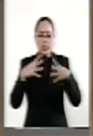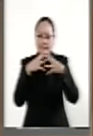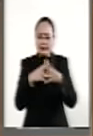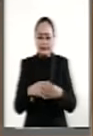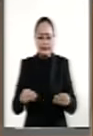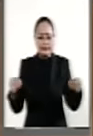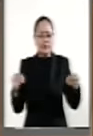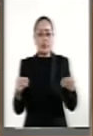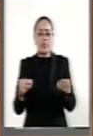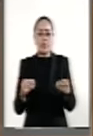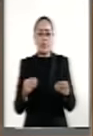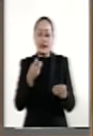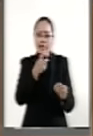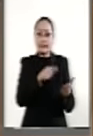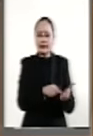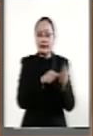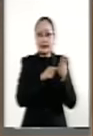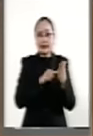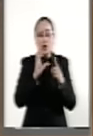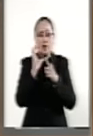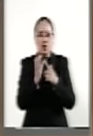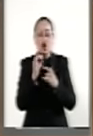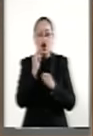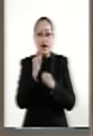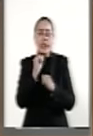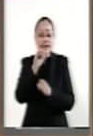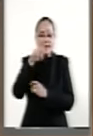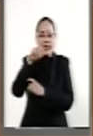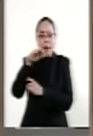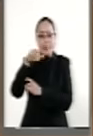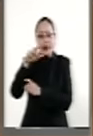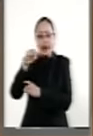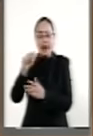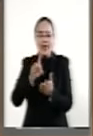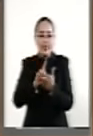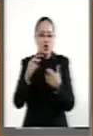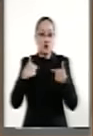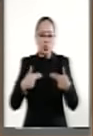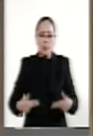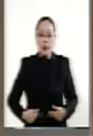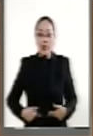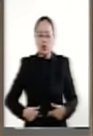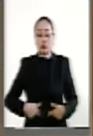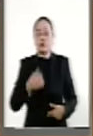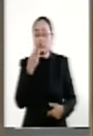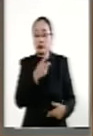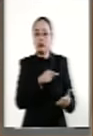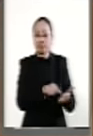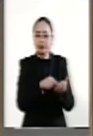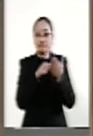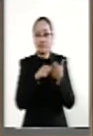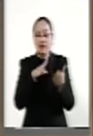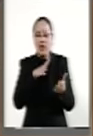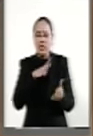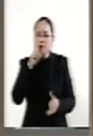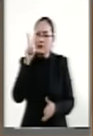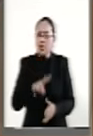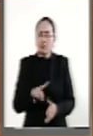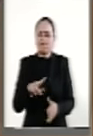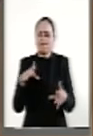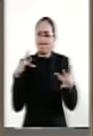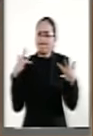de los que habla la Comisión Interamericana de Derechos Humanos en su informe, está el dolor desgarrador